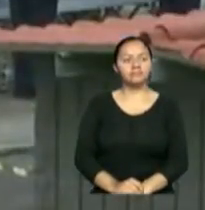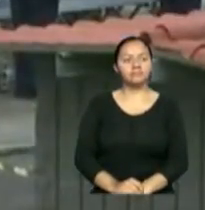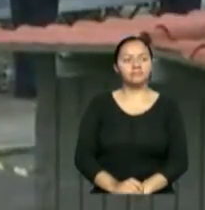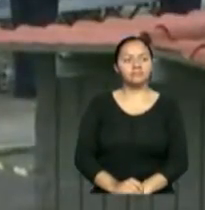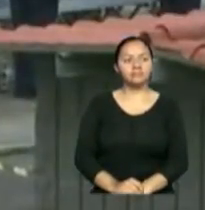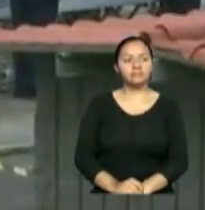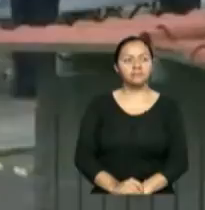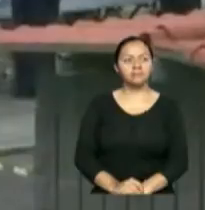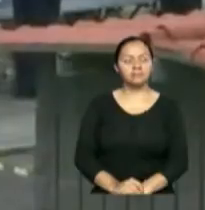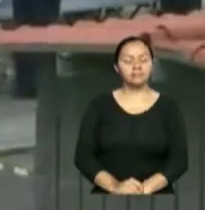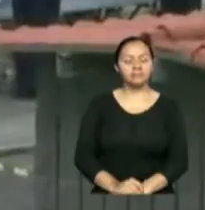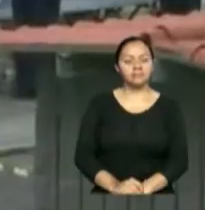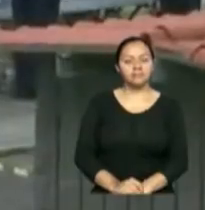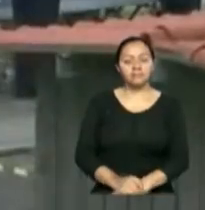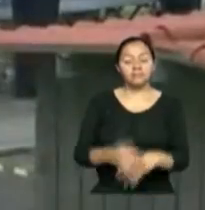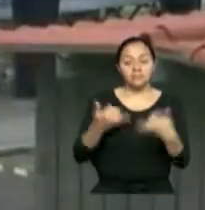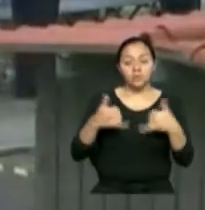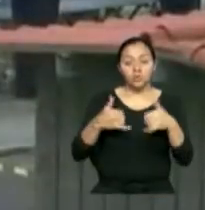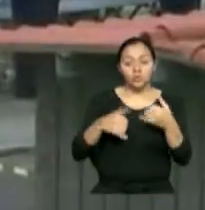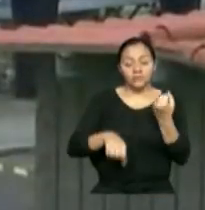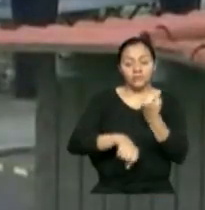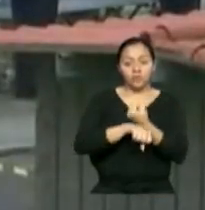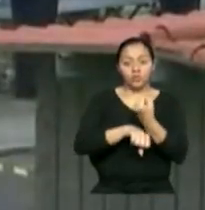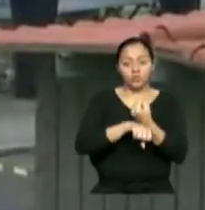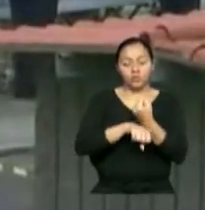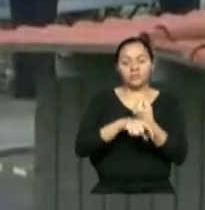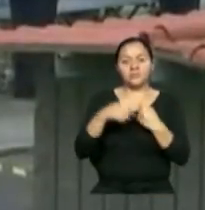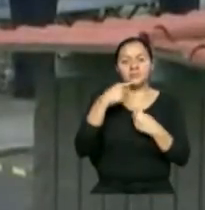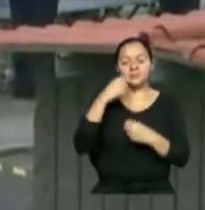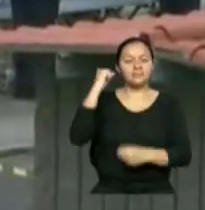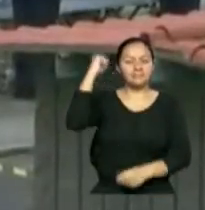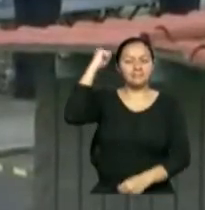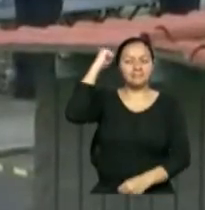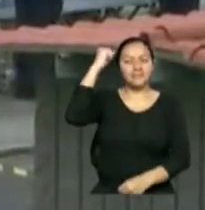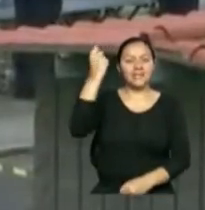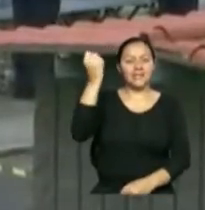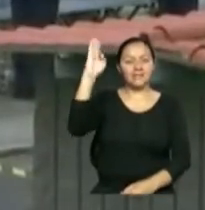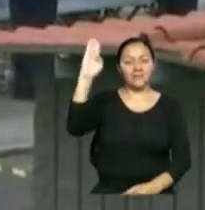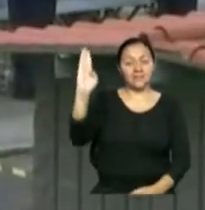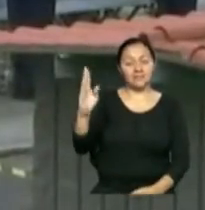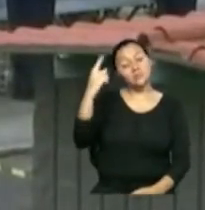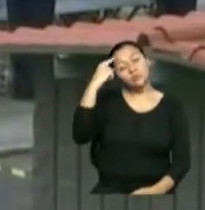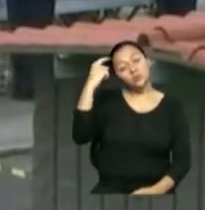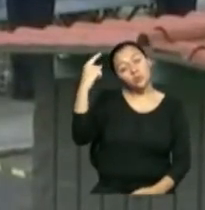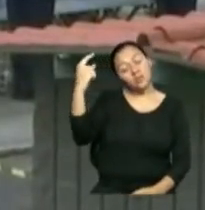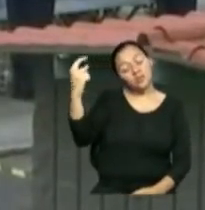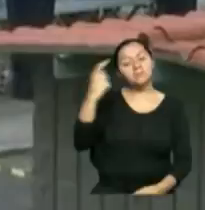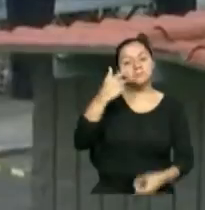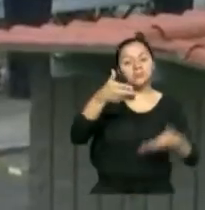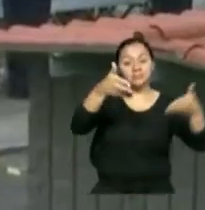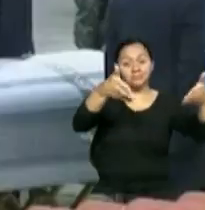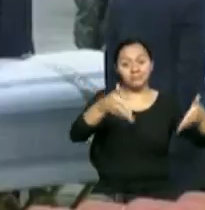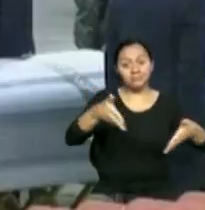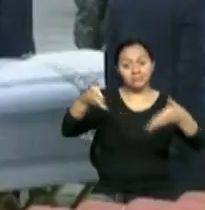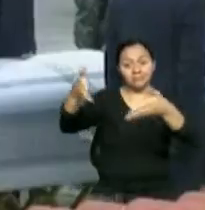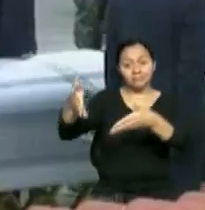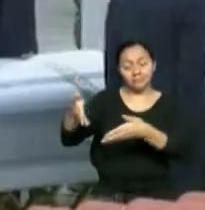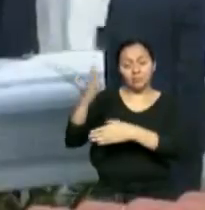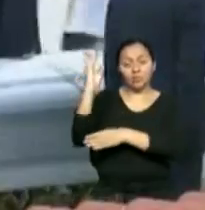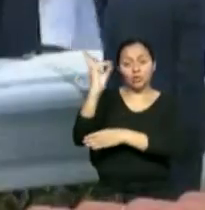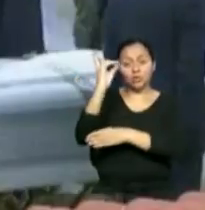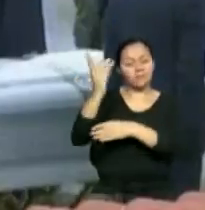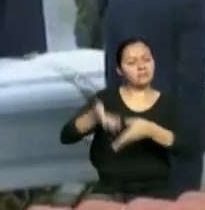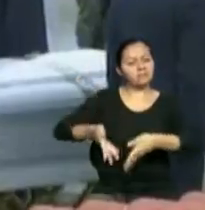Los jugadores del Chapecoense soñaban con volver como héroes a Brasil. Sus cuerpos y los de las víctimas bolivianas han sido